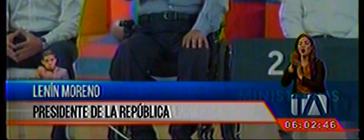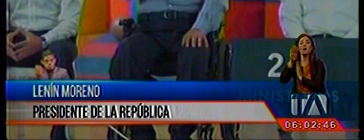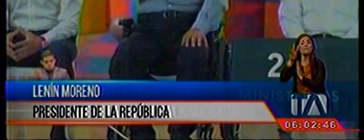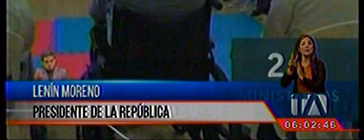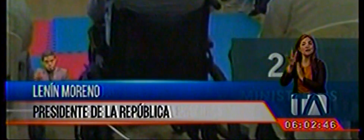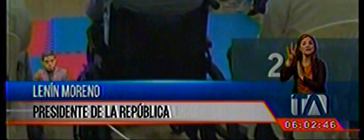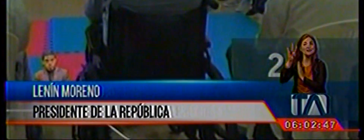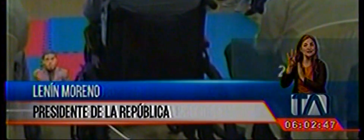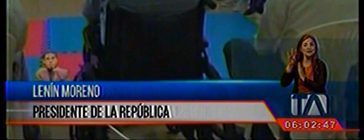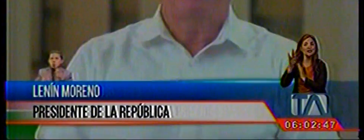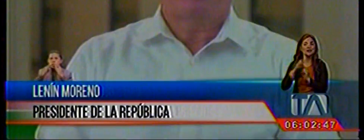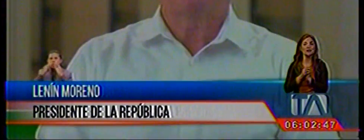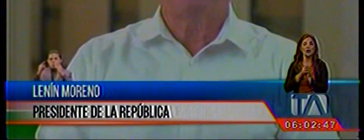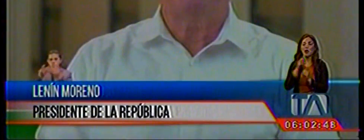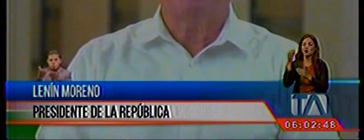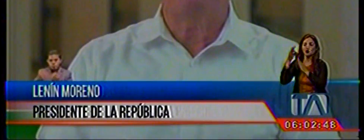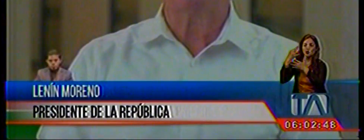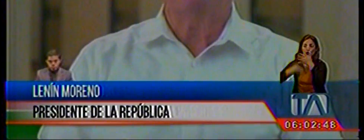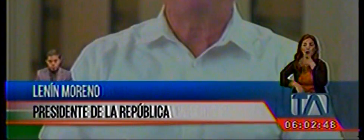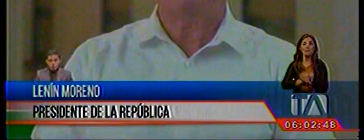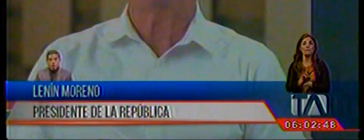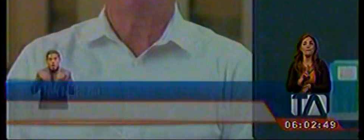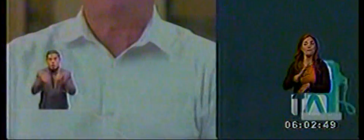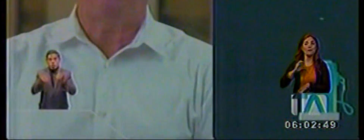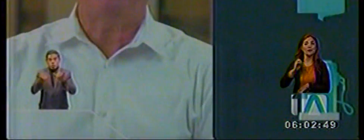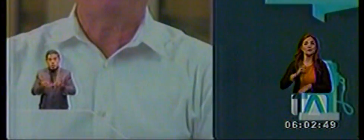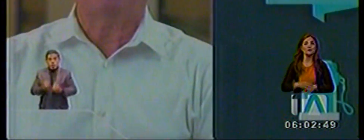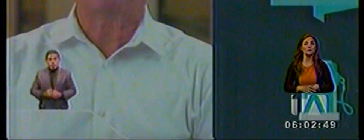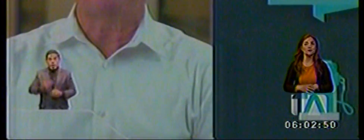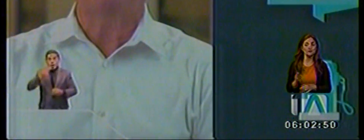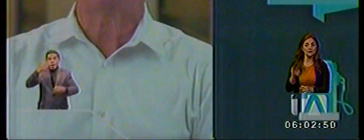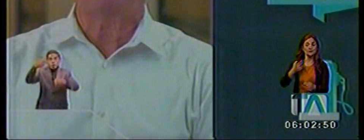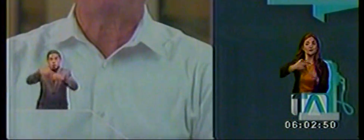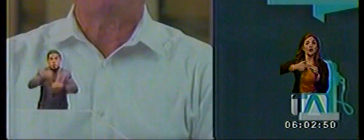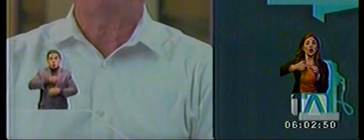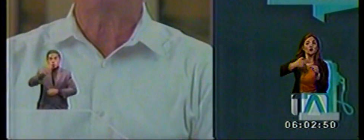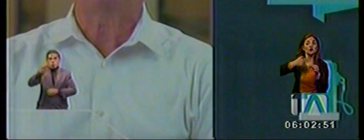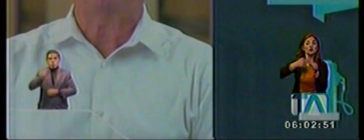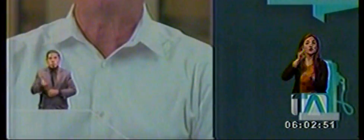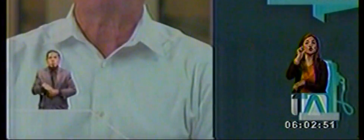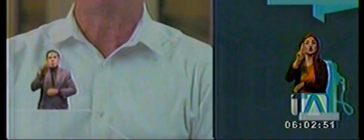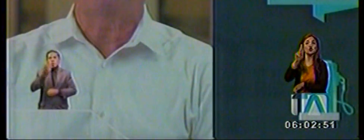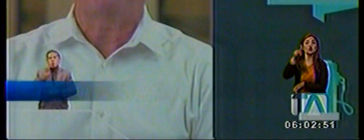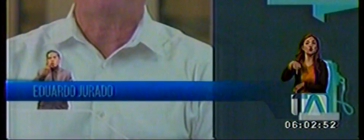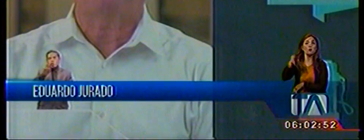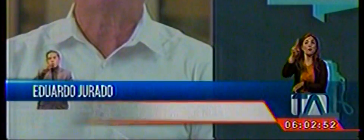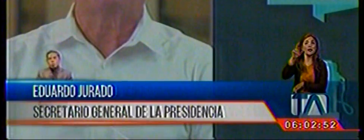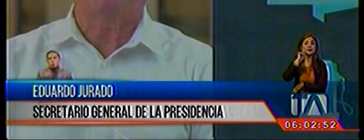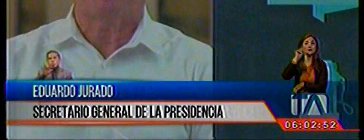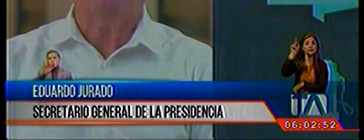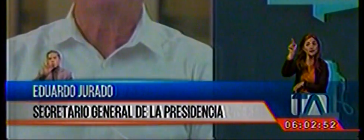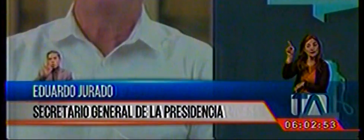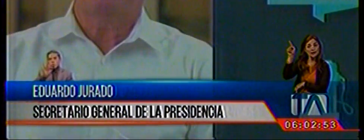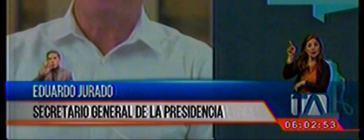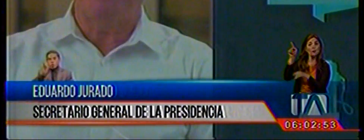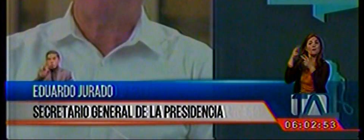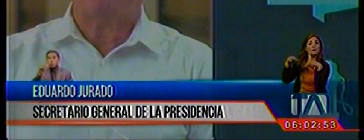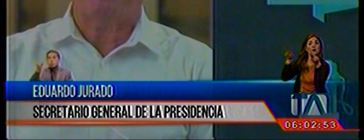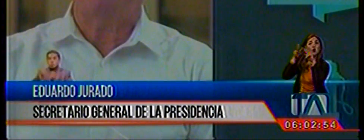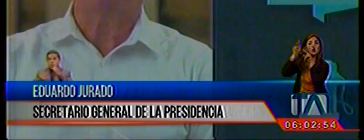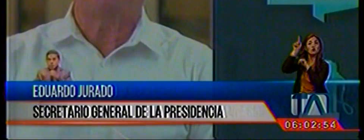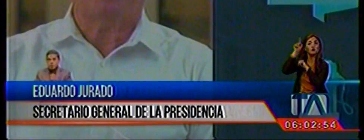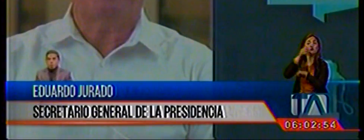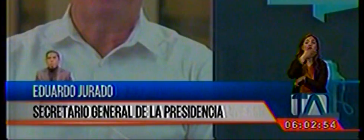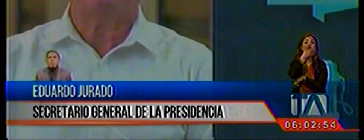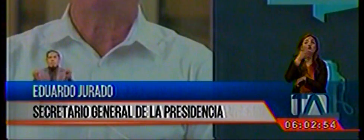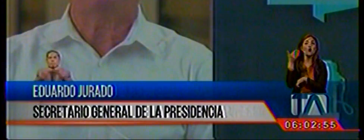tener únicamente 20. Actualizaremos el precio del galón de la gasolina super a 2 dólares con 98 centavos y